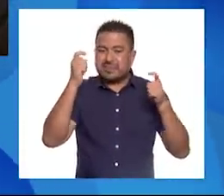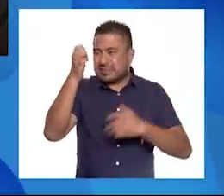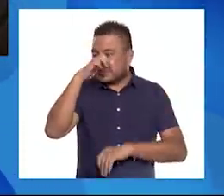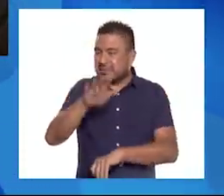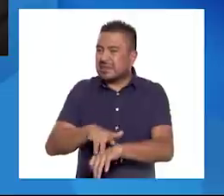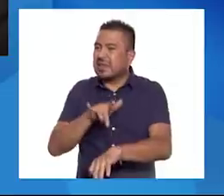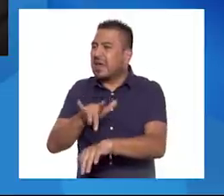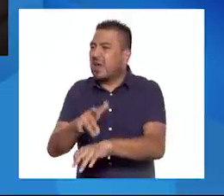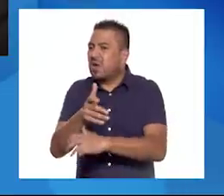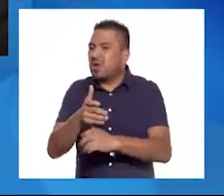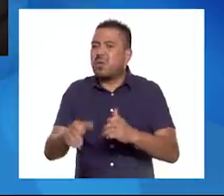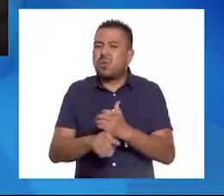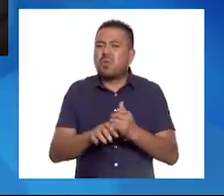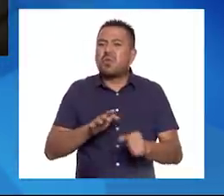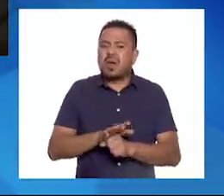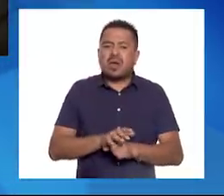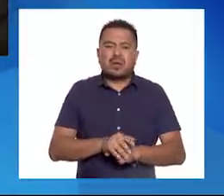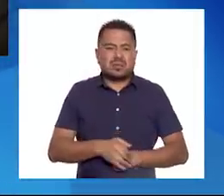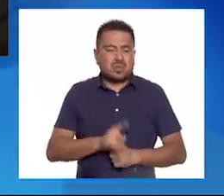ante alguna situación.